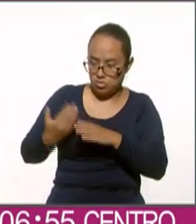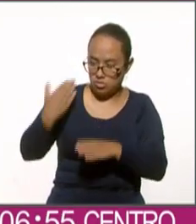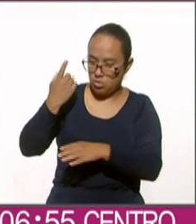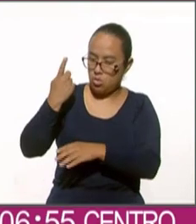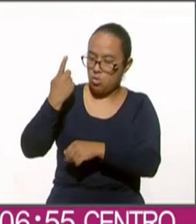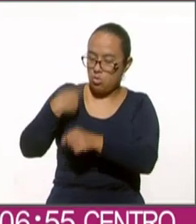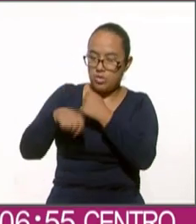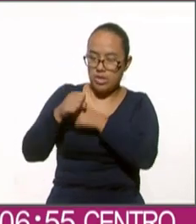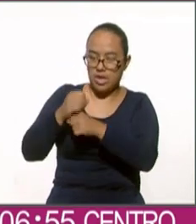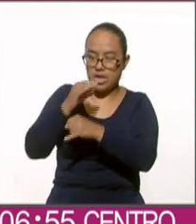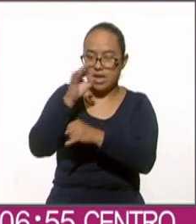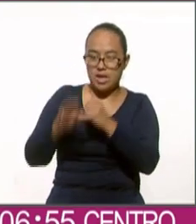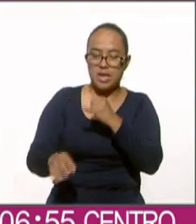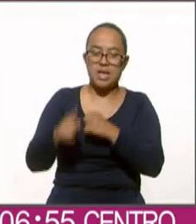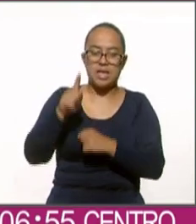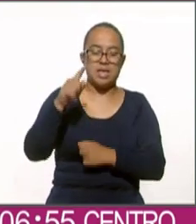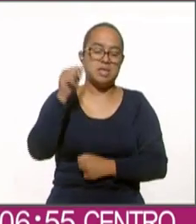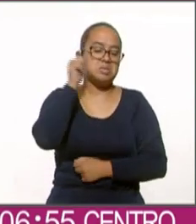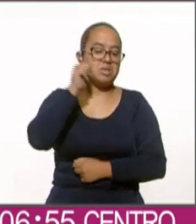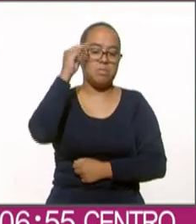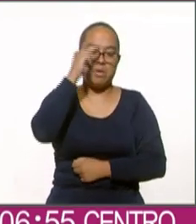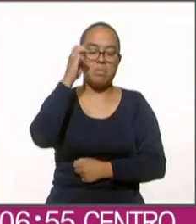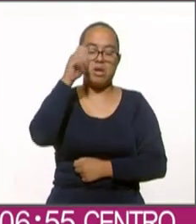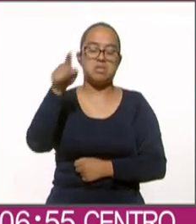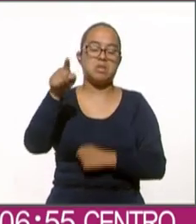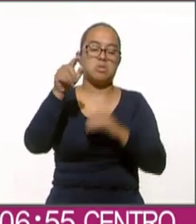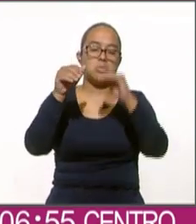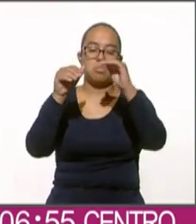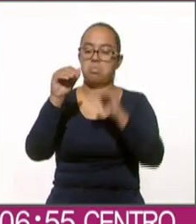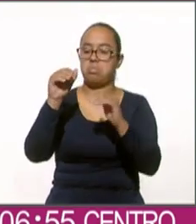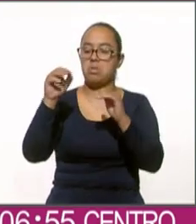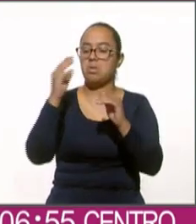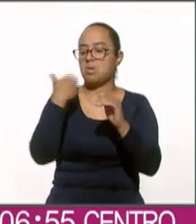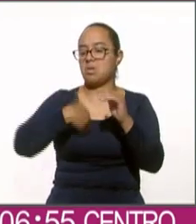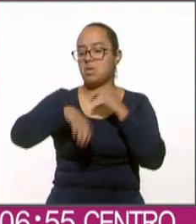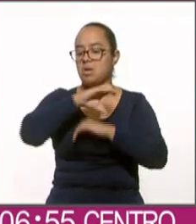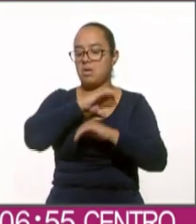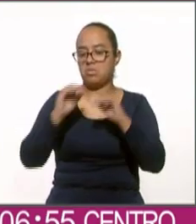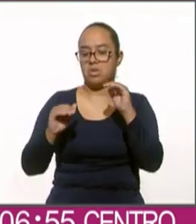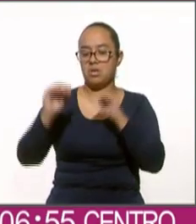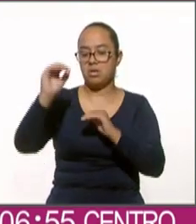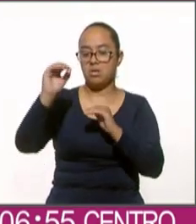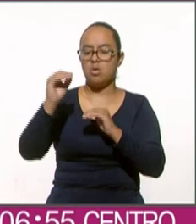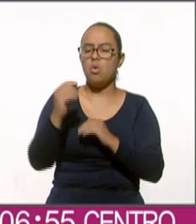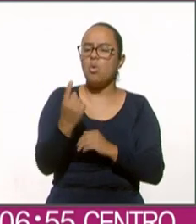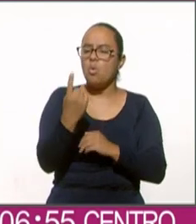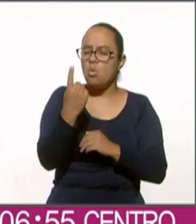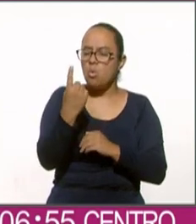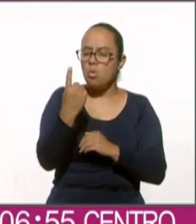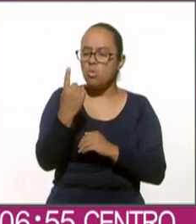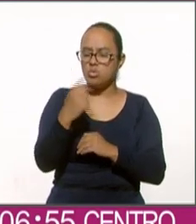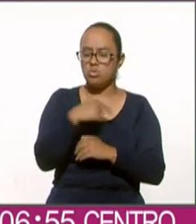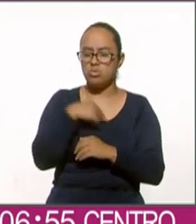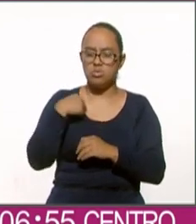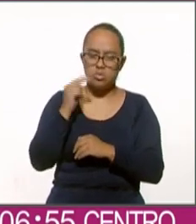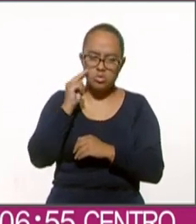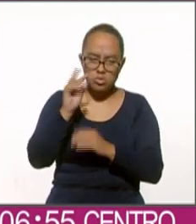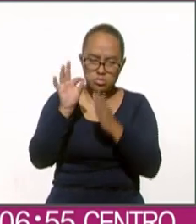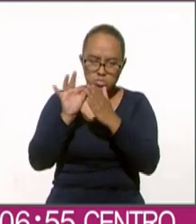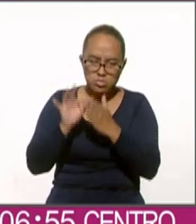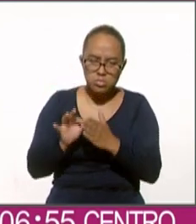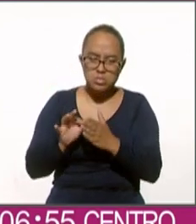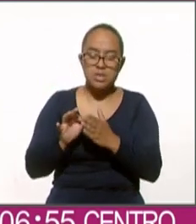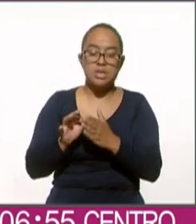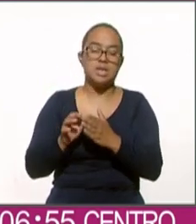siempre por arriba del ex canciller Marcelo Ebrard solamente se confirmó una tendencia que ya veníamos viendo tanto en las